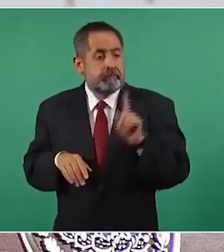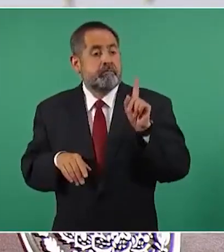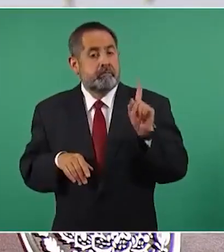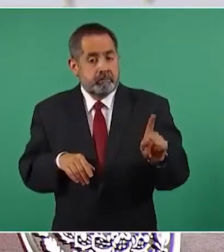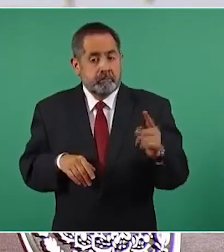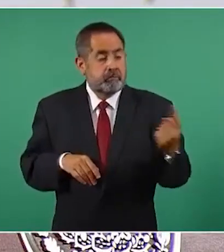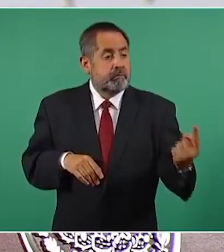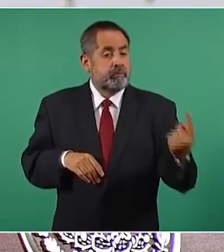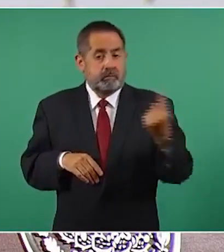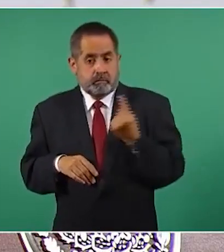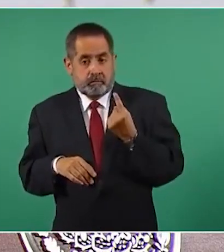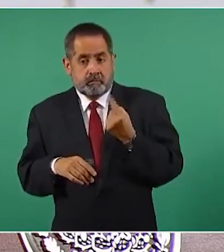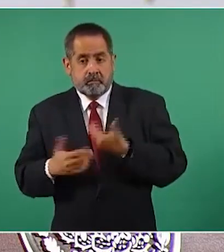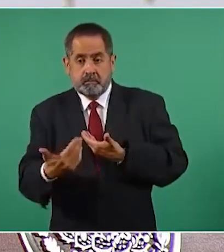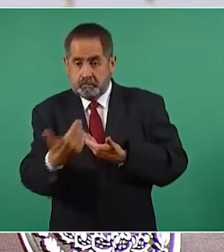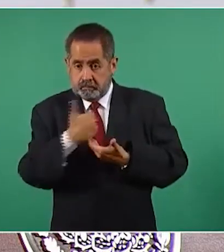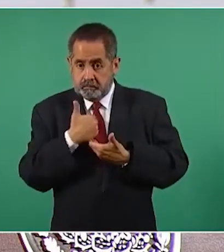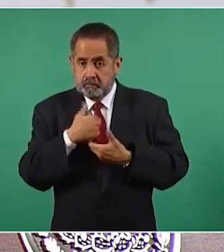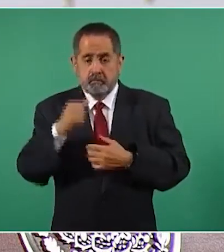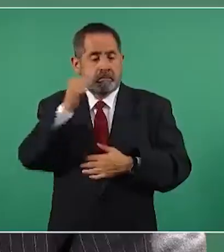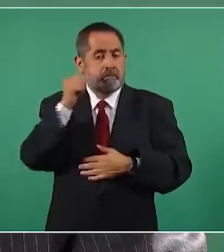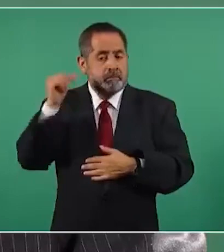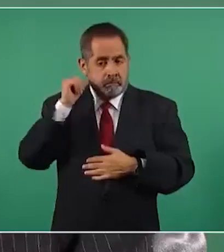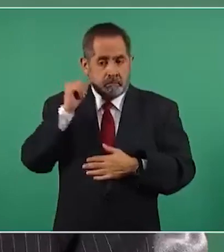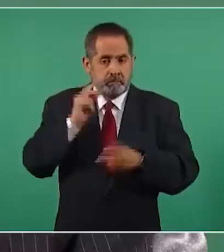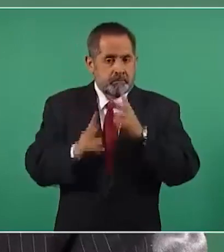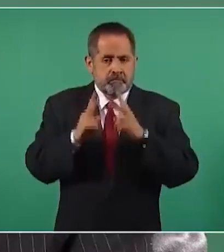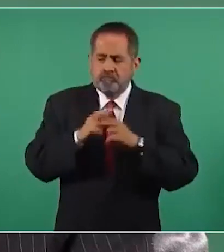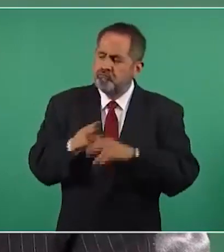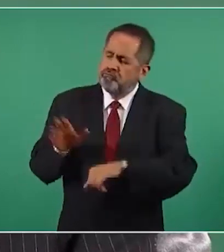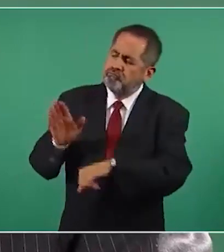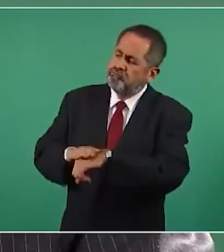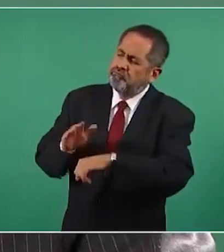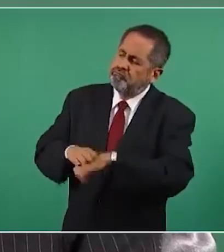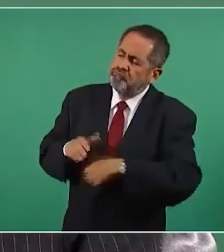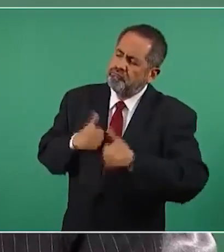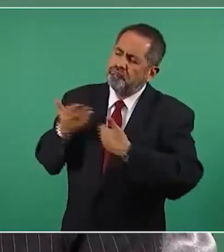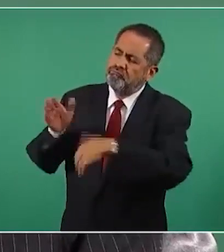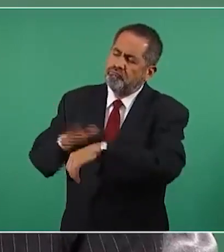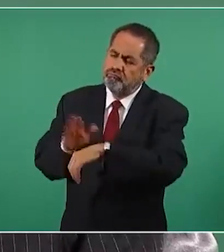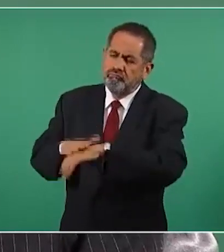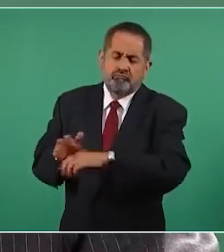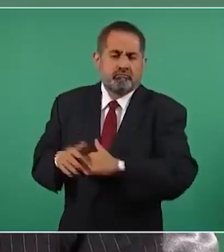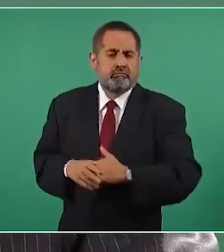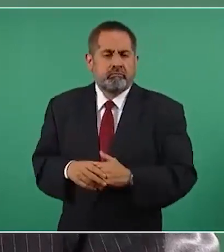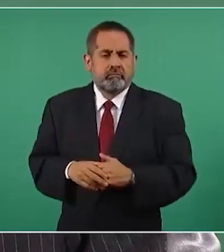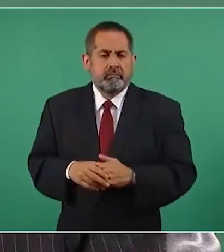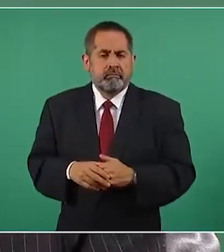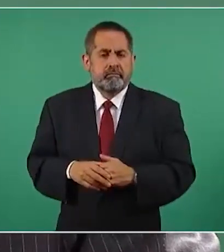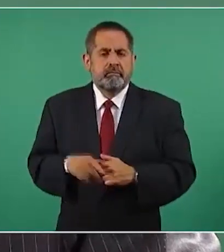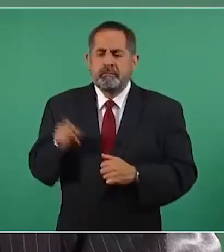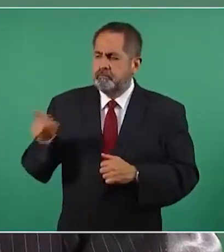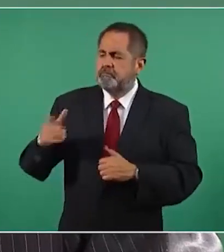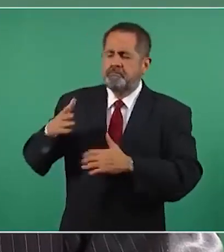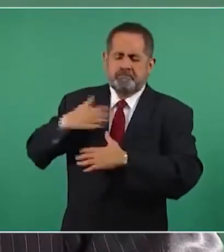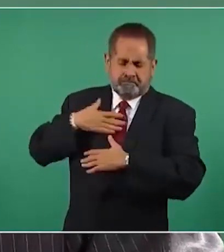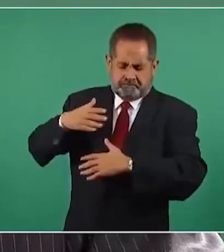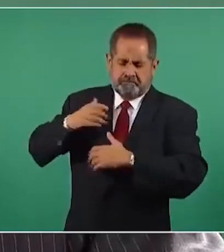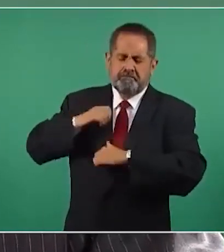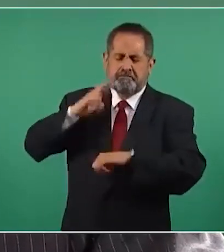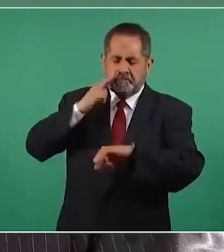él vino ayer a expresarme que se va a hacer cargo